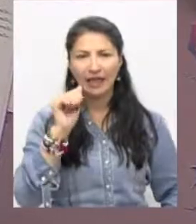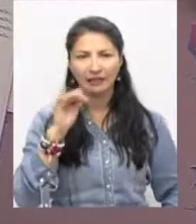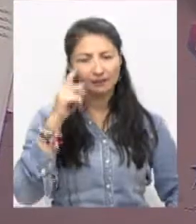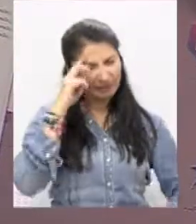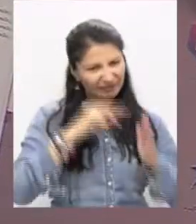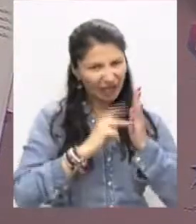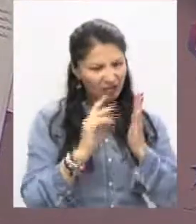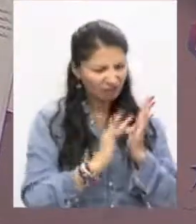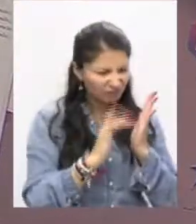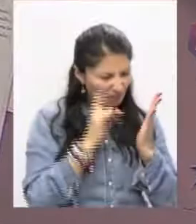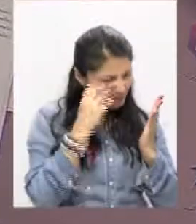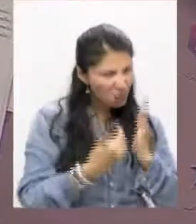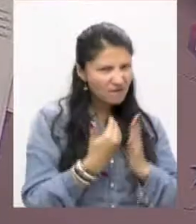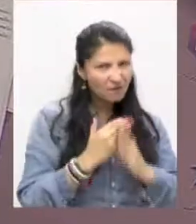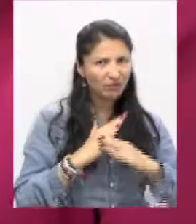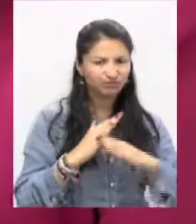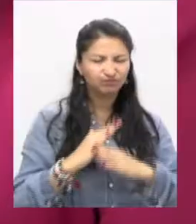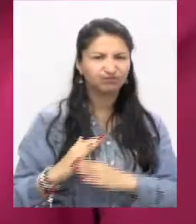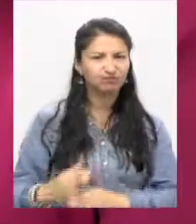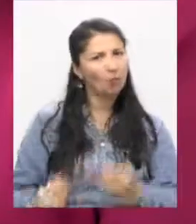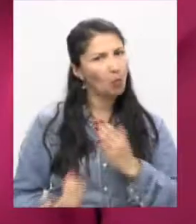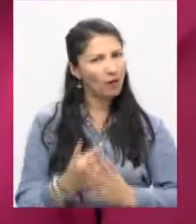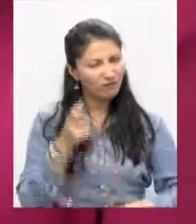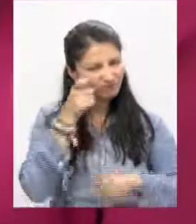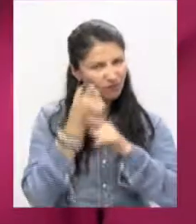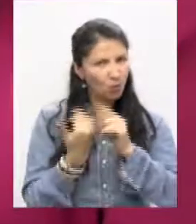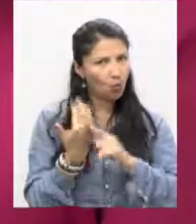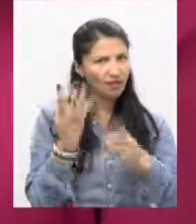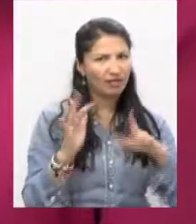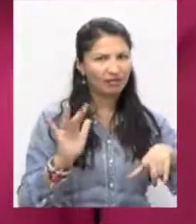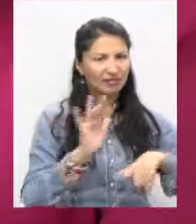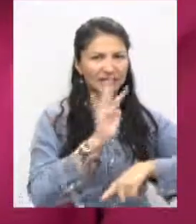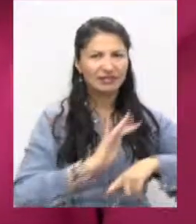herramientas tecnológicas para efectuar control a los recursos públicos. Gracias.